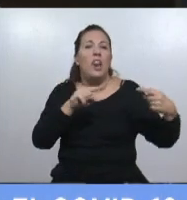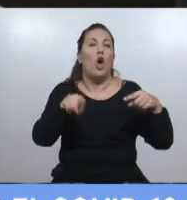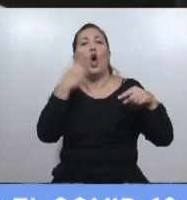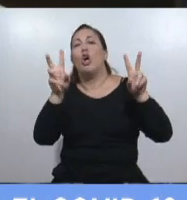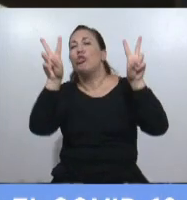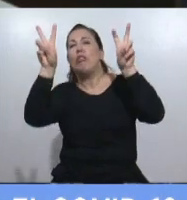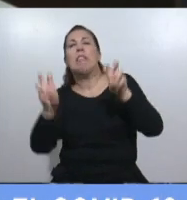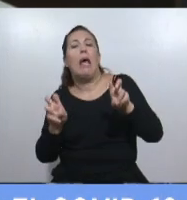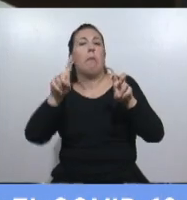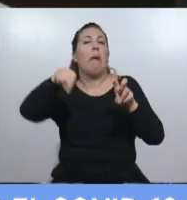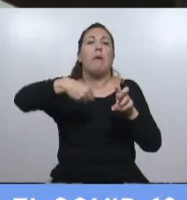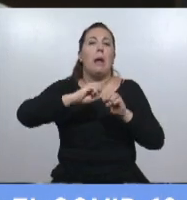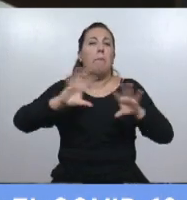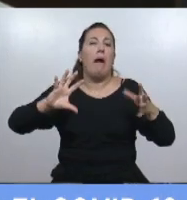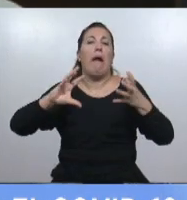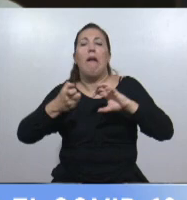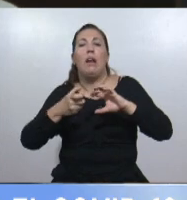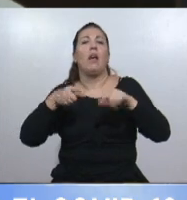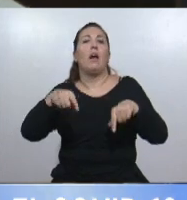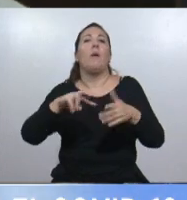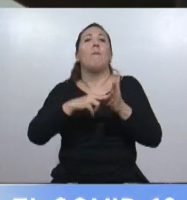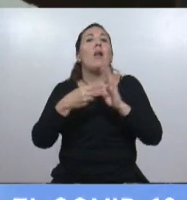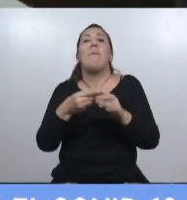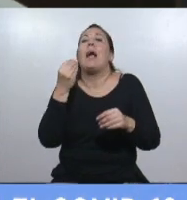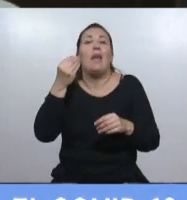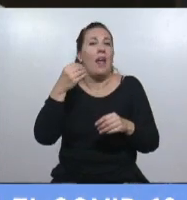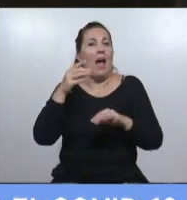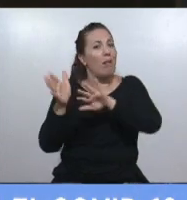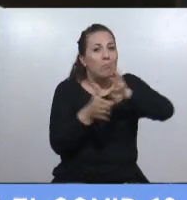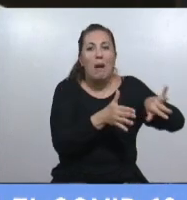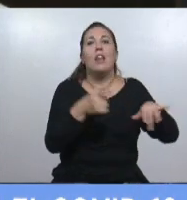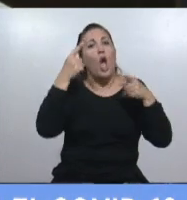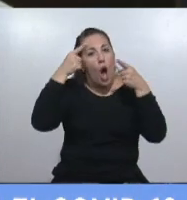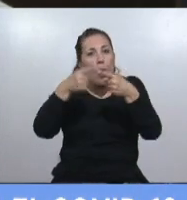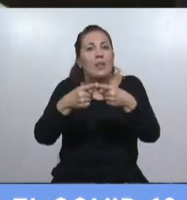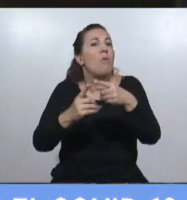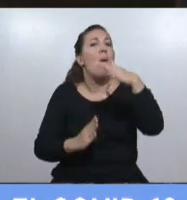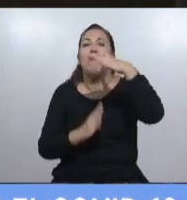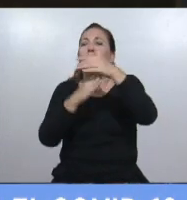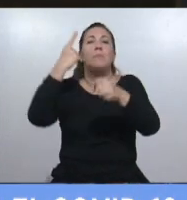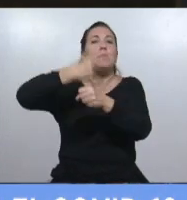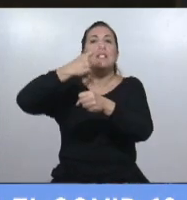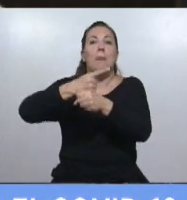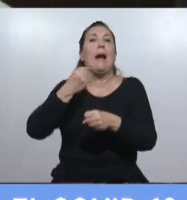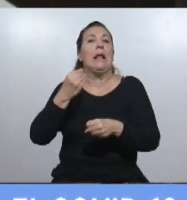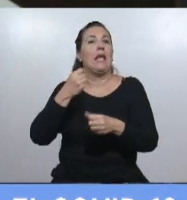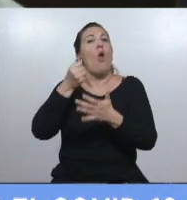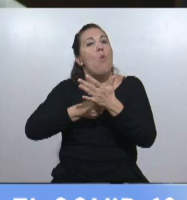que pudiera distorsionar lo que tiene que ser el objetivo central en el que tenemos que estar todos concentrados, que es combatir la pandemia.